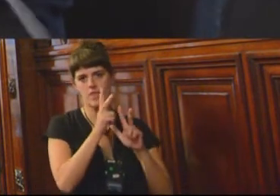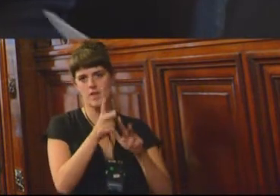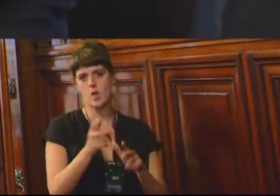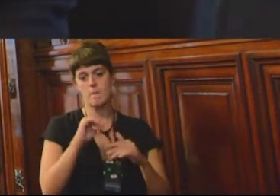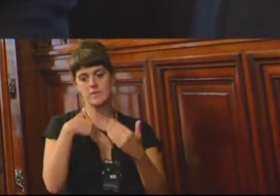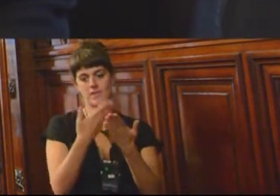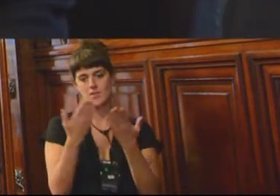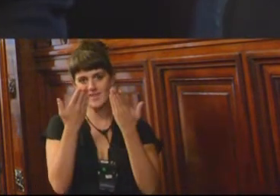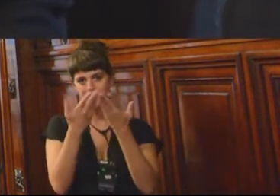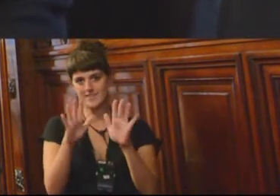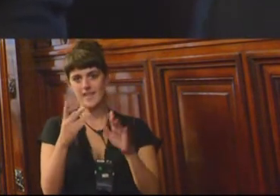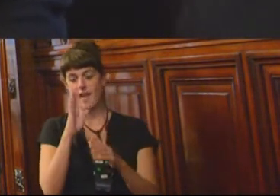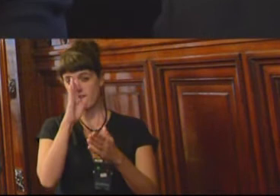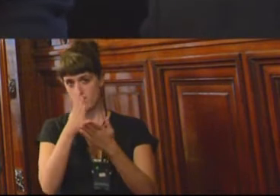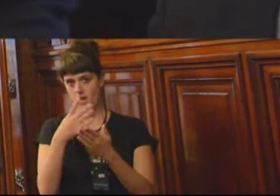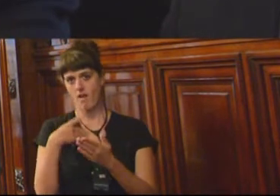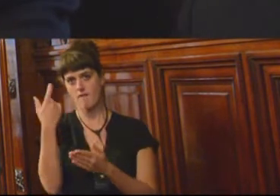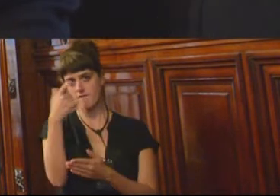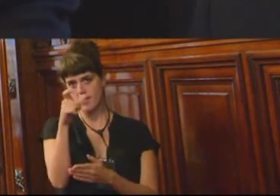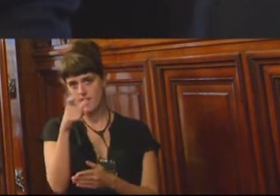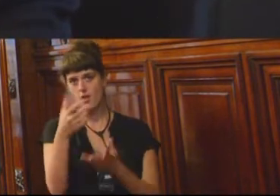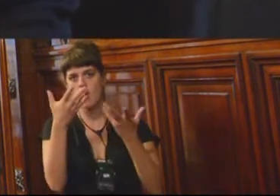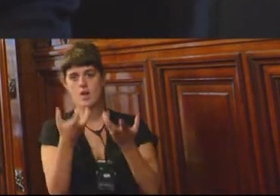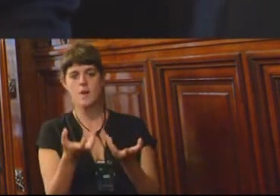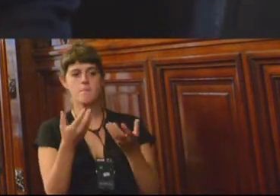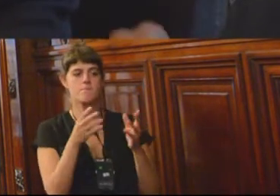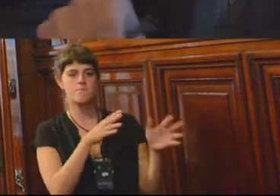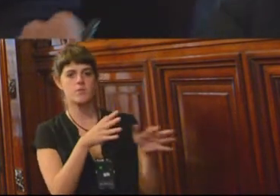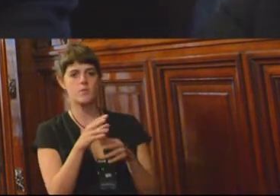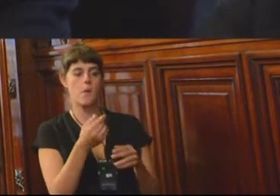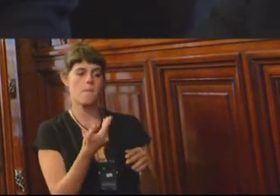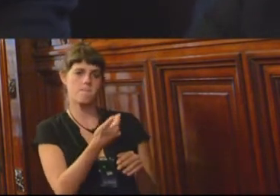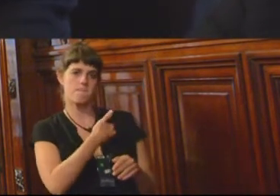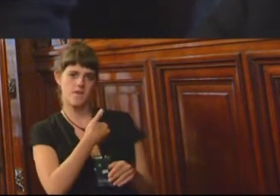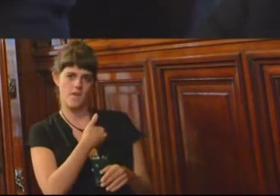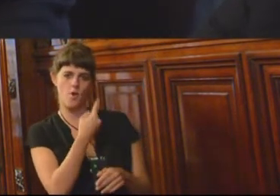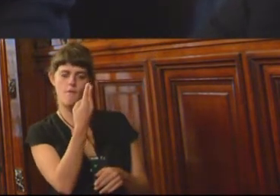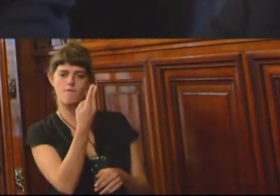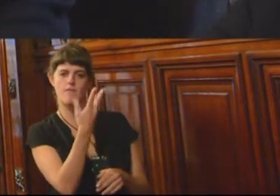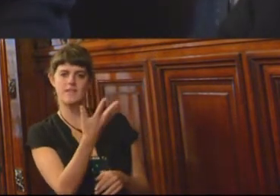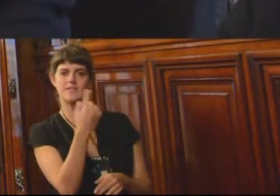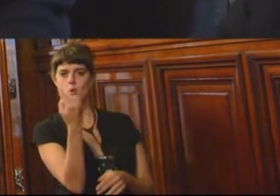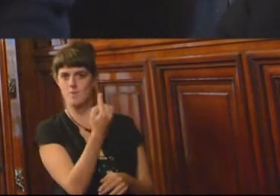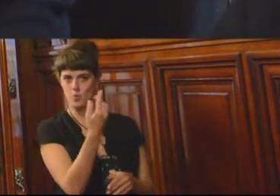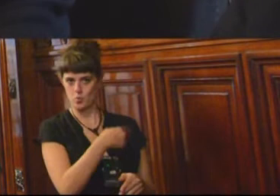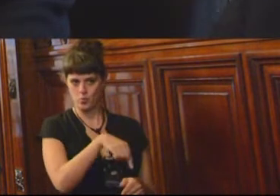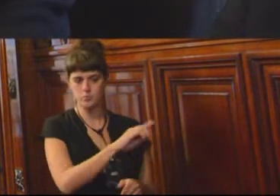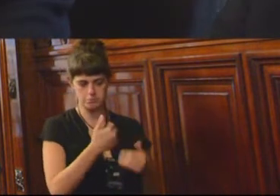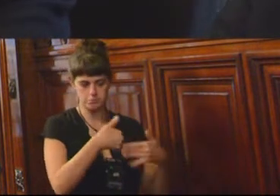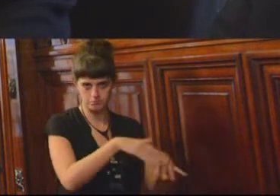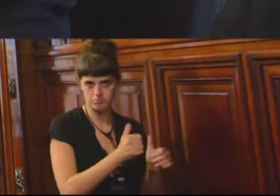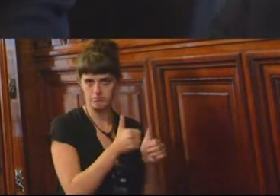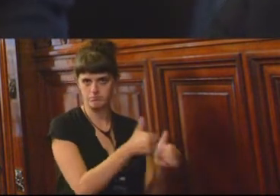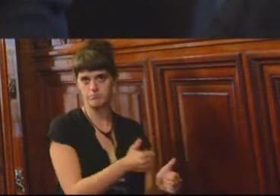final un video, quisieran que tome unos 25 minutos, los tendrán, luego nosotros haremos alguna intervención y finalmente